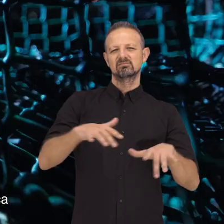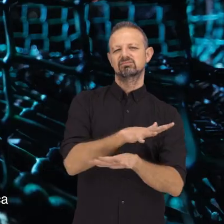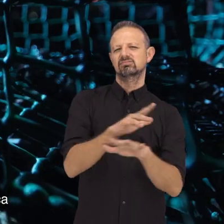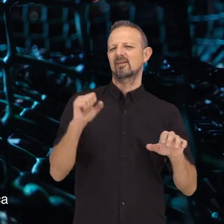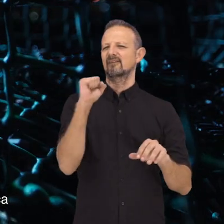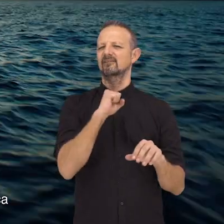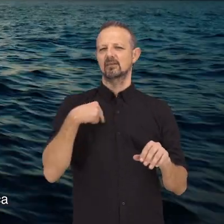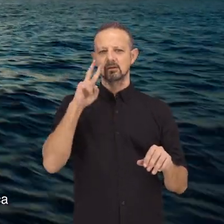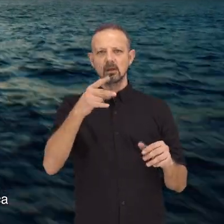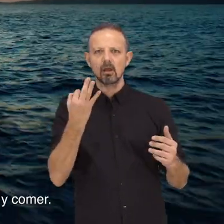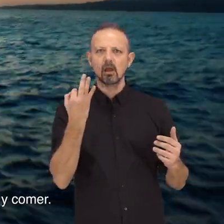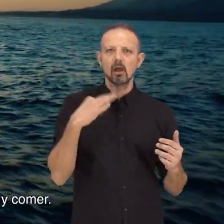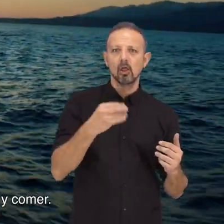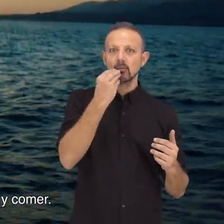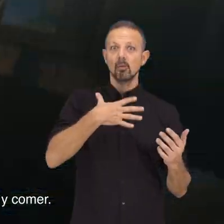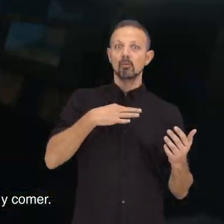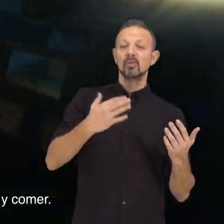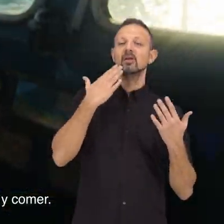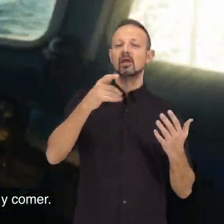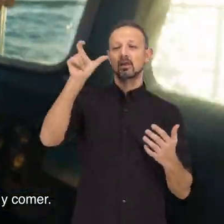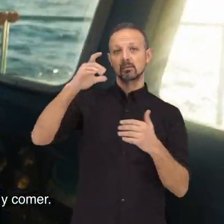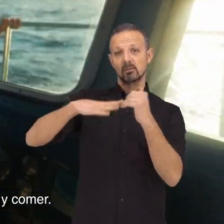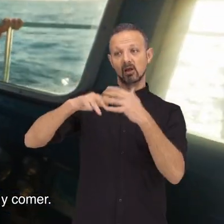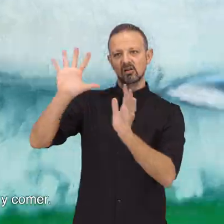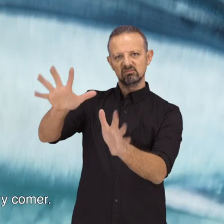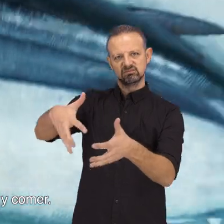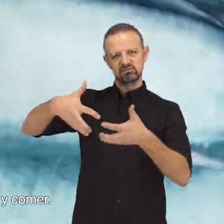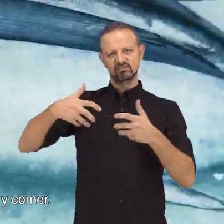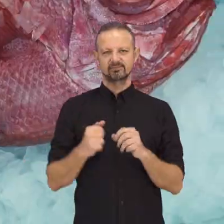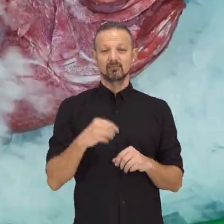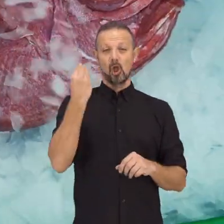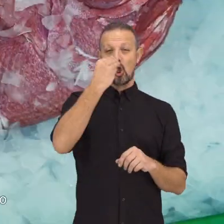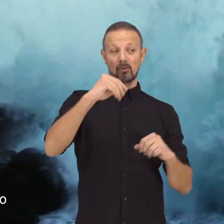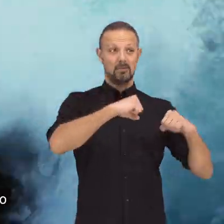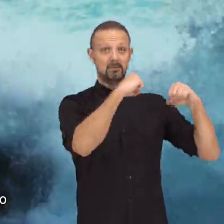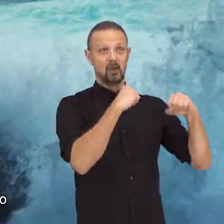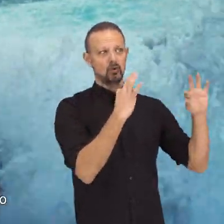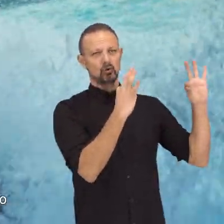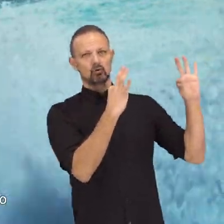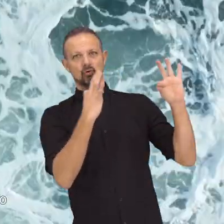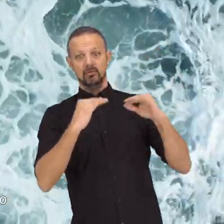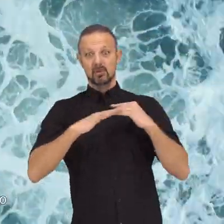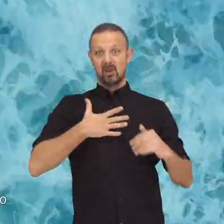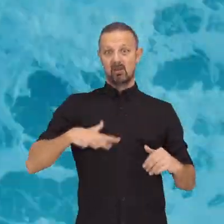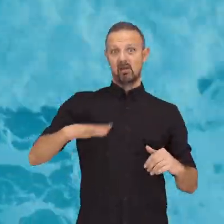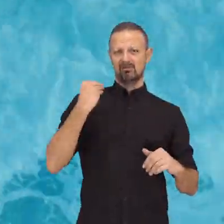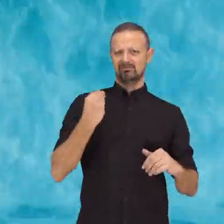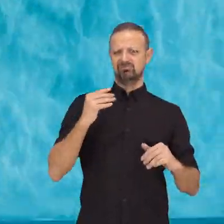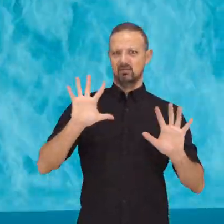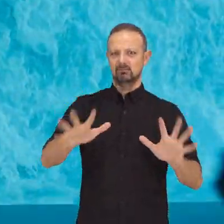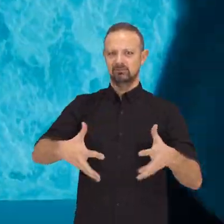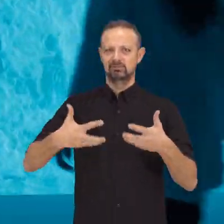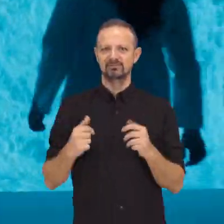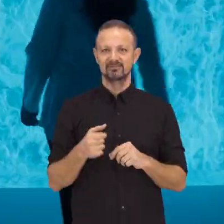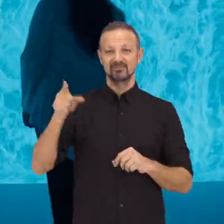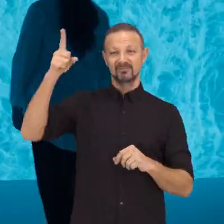Pongamos los focos en los que salen en busca de las criaturas más maravillosas que se pueden ver y comer. Iluminemos a esos jóvenes que han aprendido a sacar lo